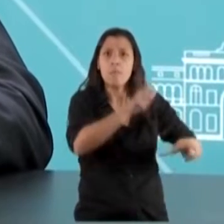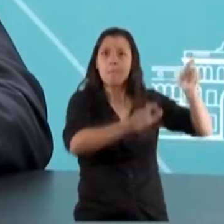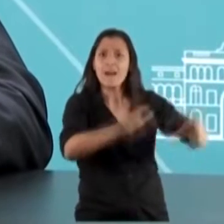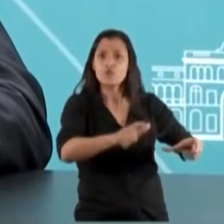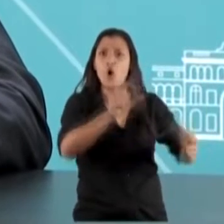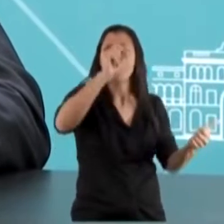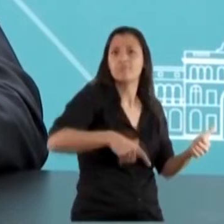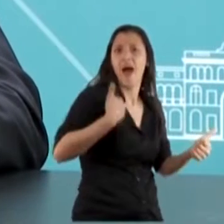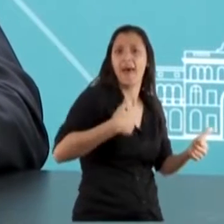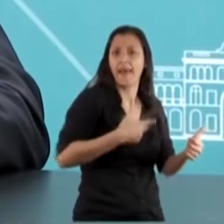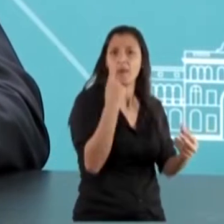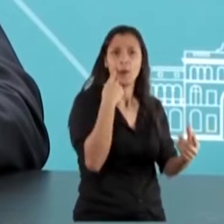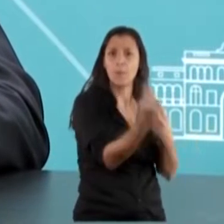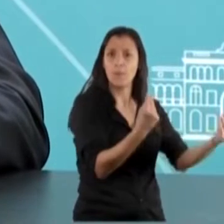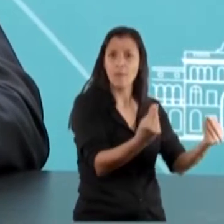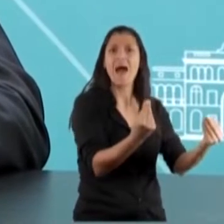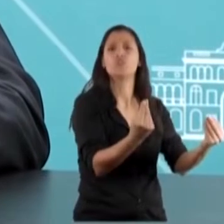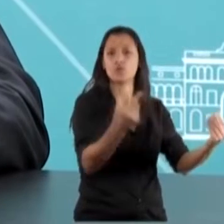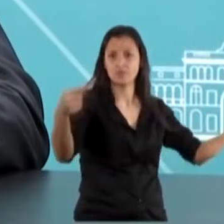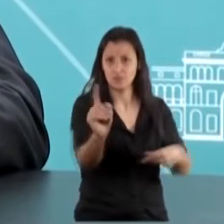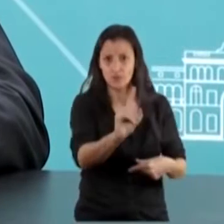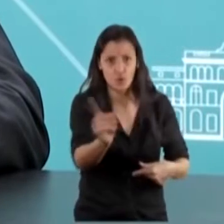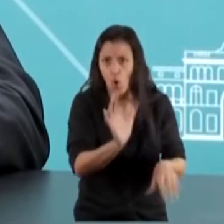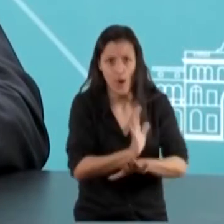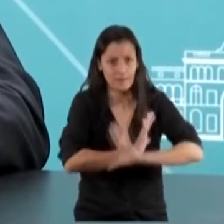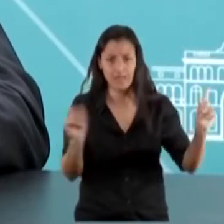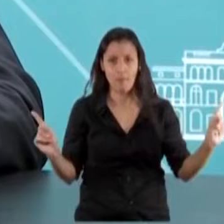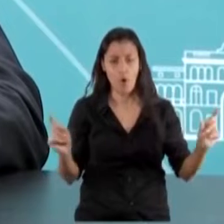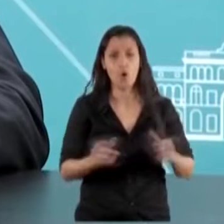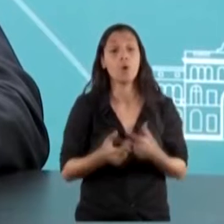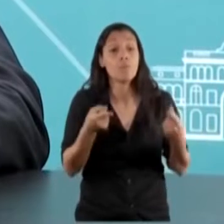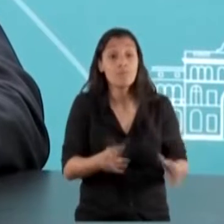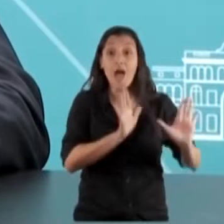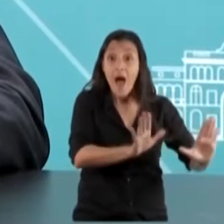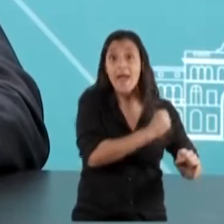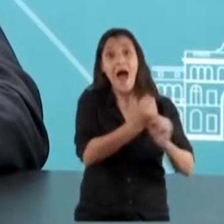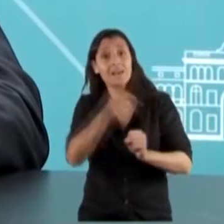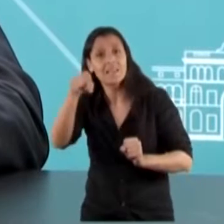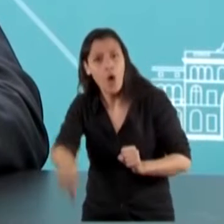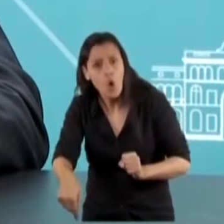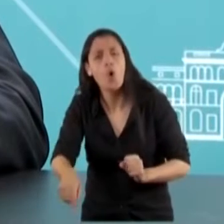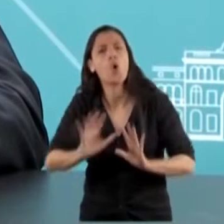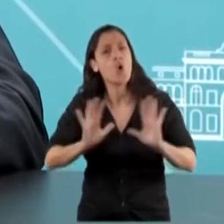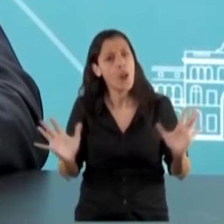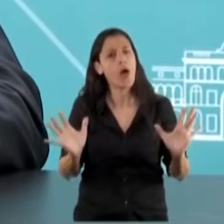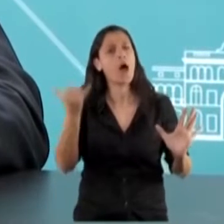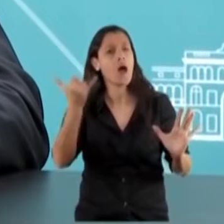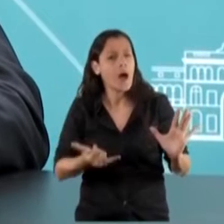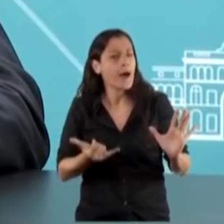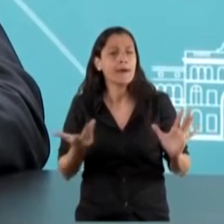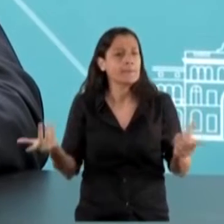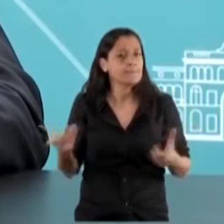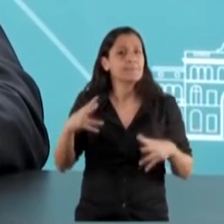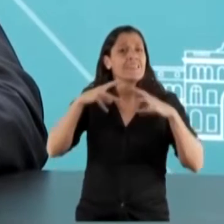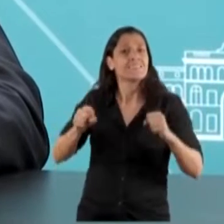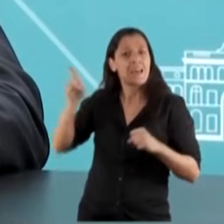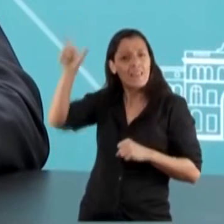desplazada. Entonces no se puede aplicar el principio de autodeterminación. De ahí en más es la manda que se le da al